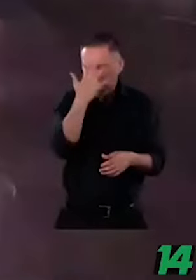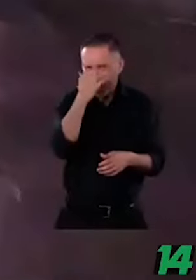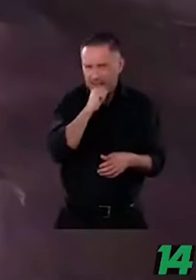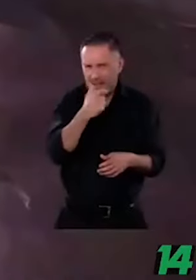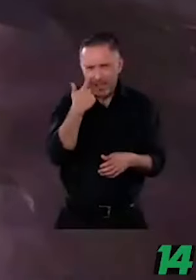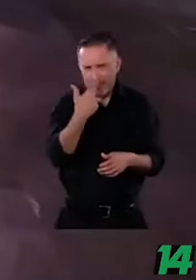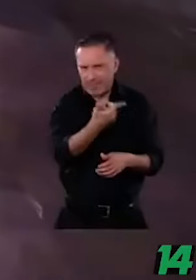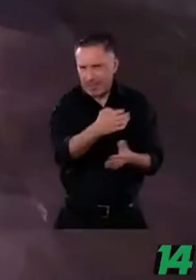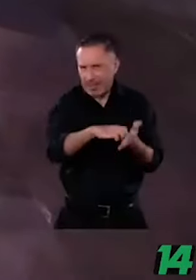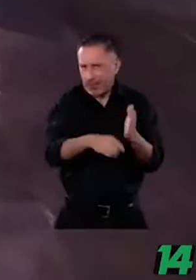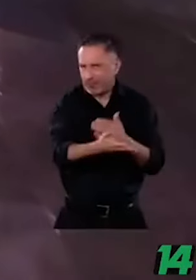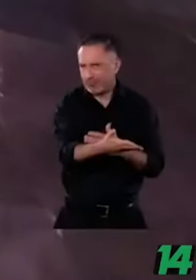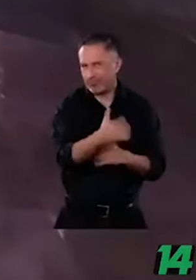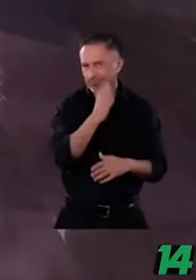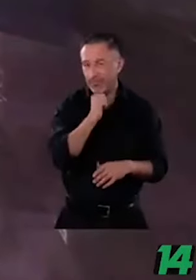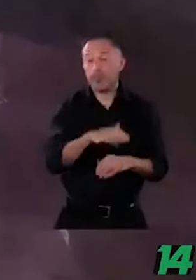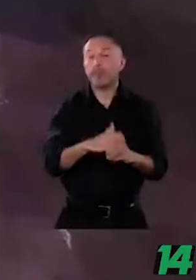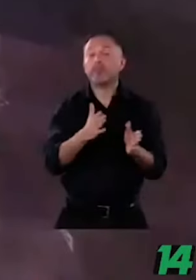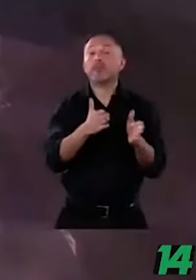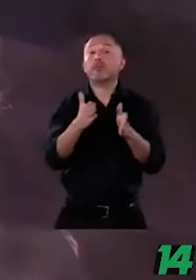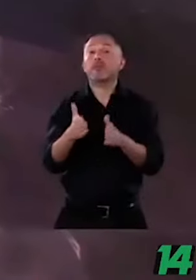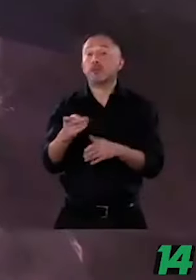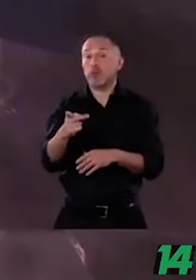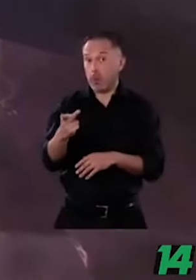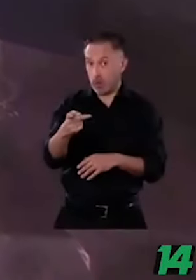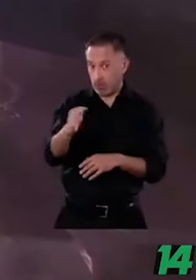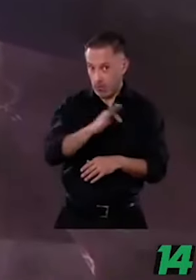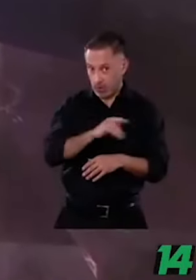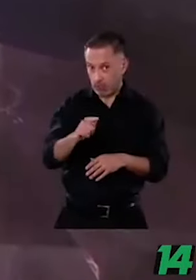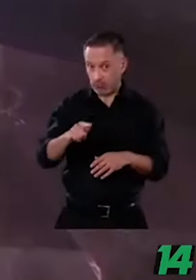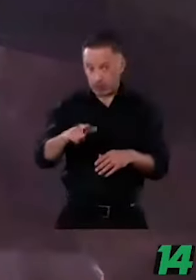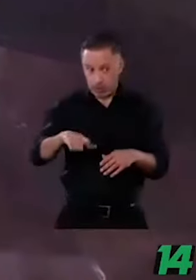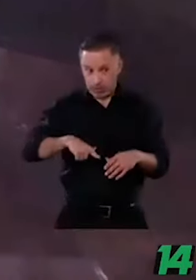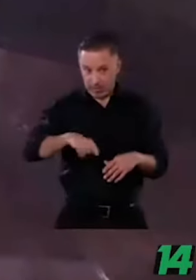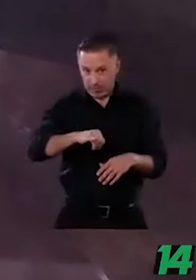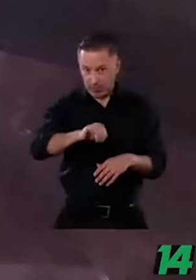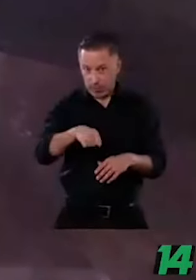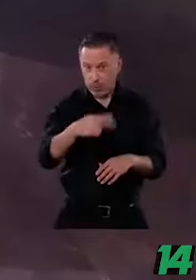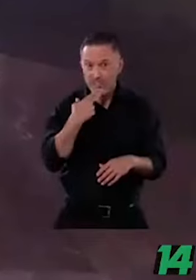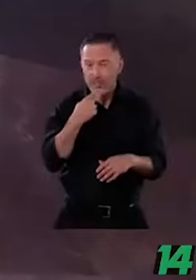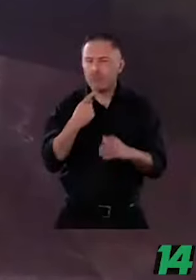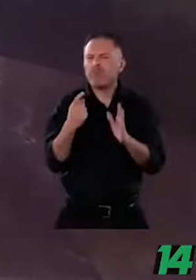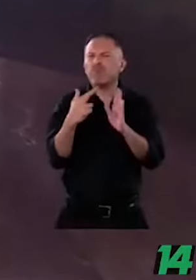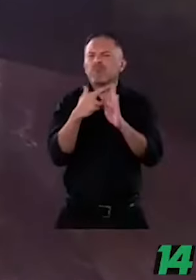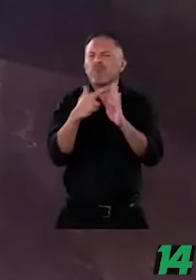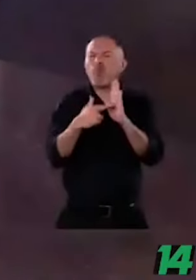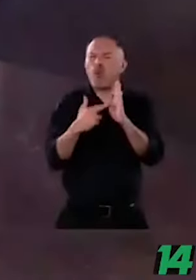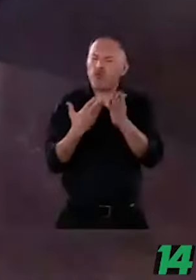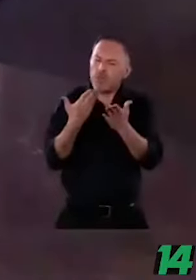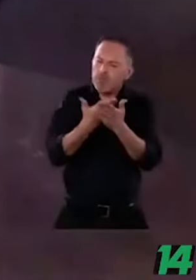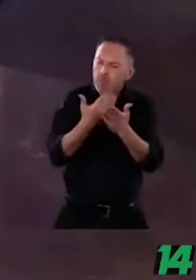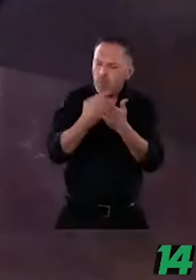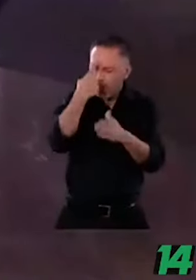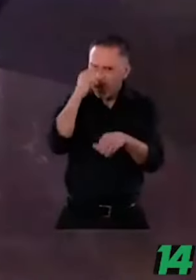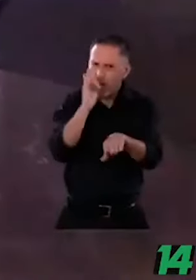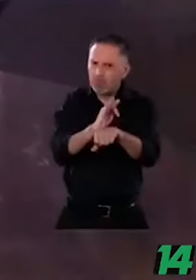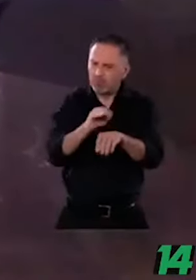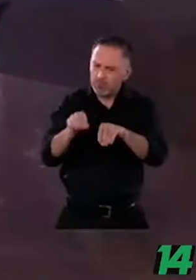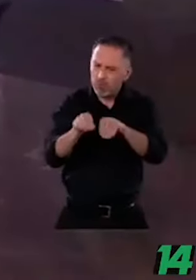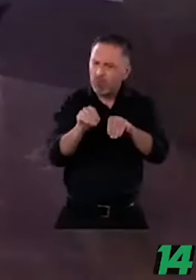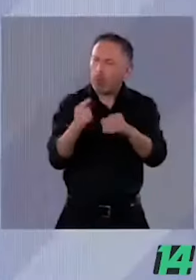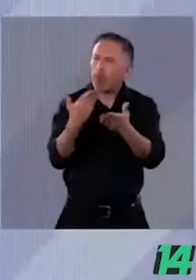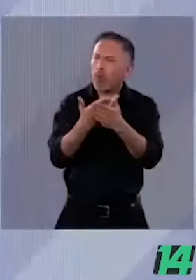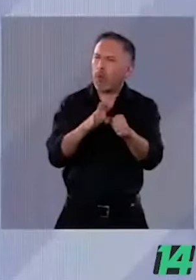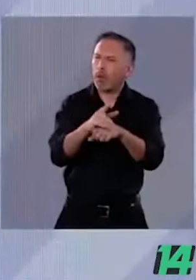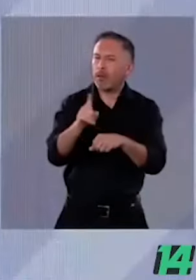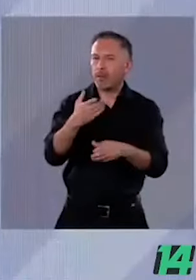¿Considera usted que son un instrumento de gobernabilidad útil? ¿Qué propuestas de reglamentación le parecen necesarias para su cuesta en marcha? Un minuto, Claudia Sheinbaum, por favor. Para